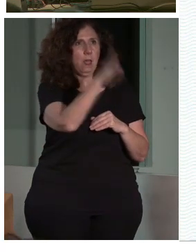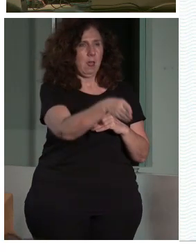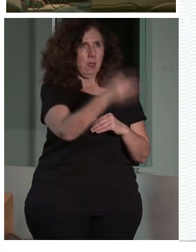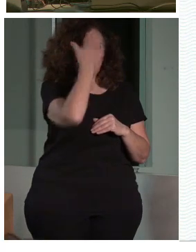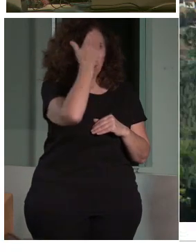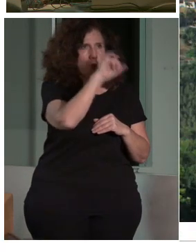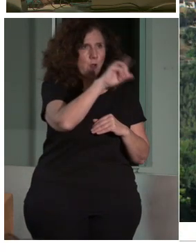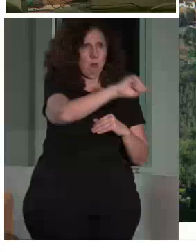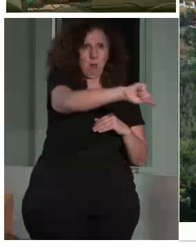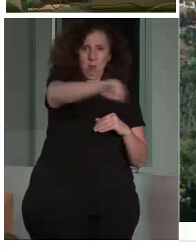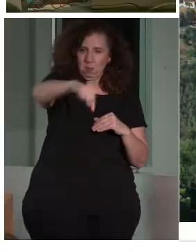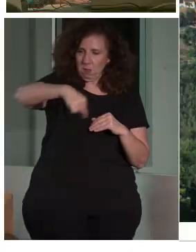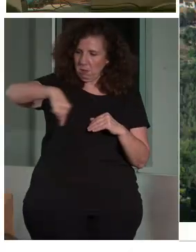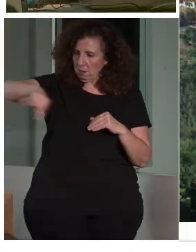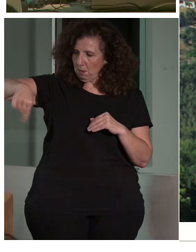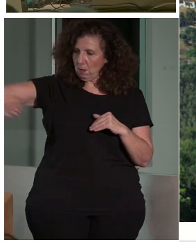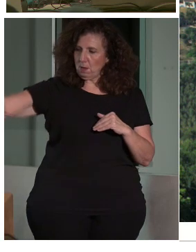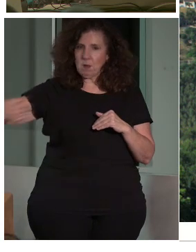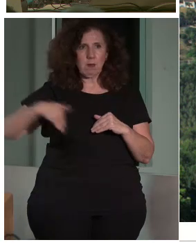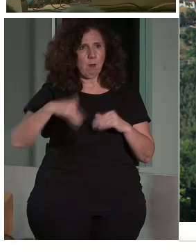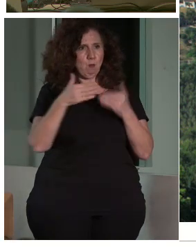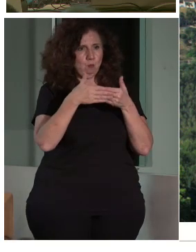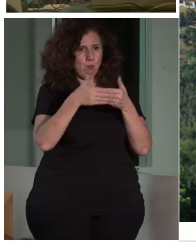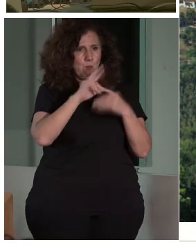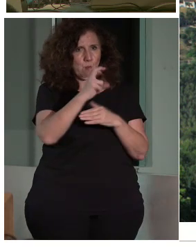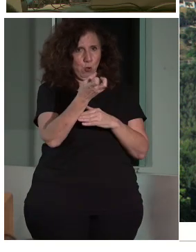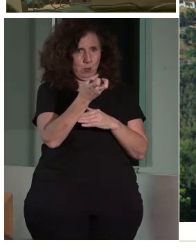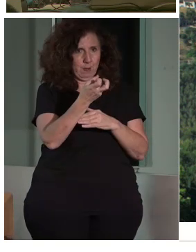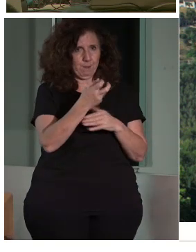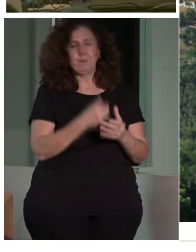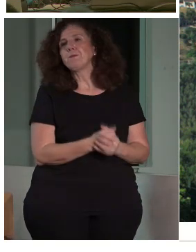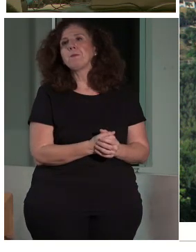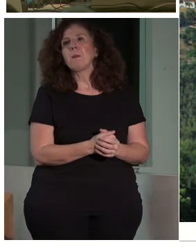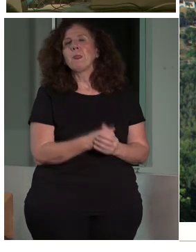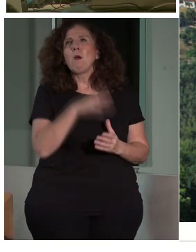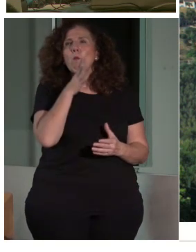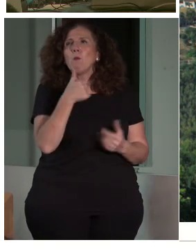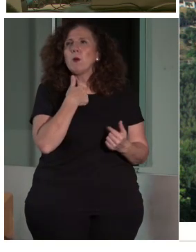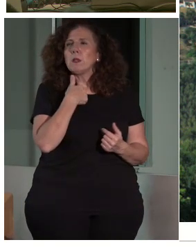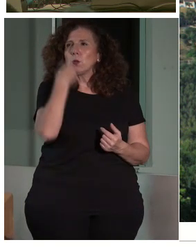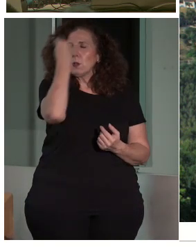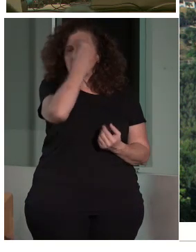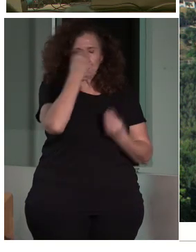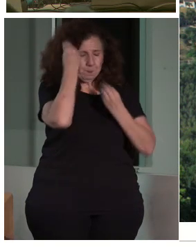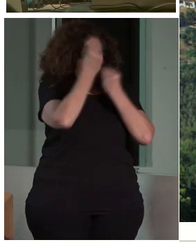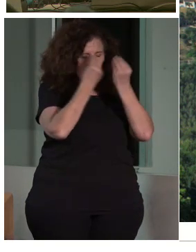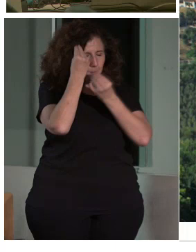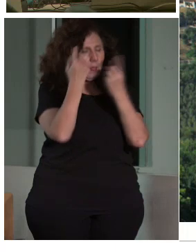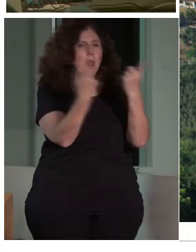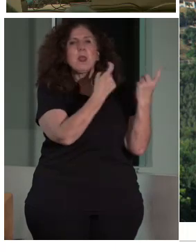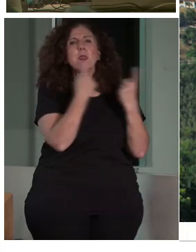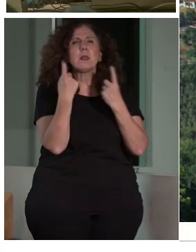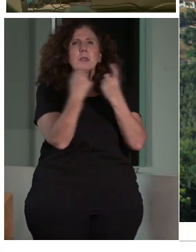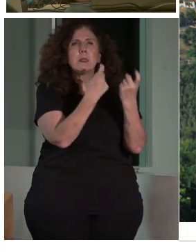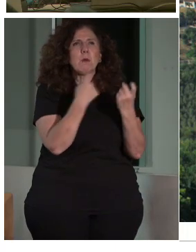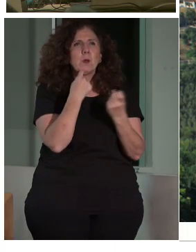elemento que nos está entorpeciendo. Bueno, pues esa era una razón por la que a mí me llevó a plantearme la necesidad de decir